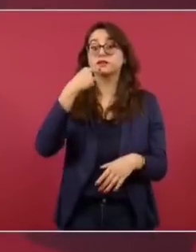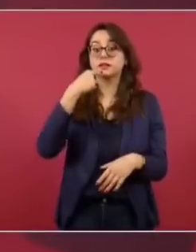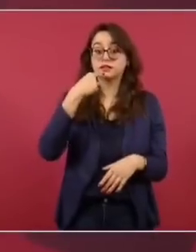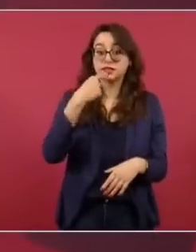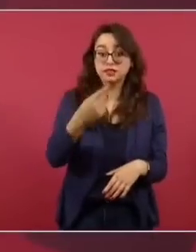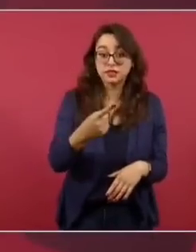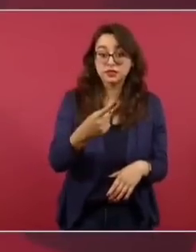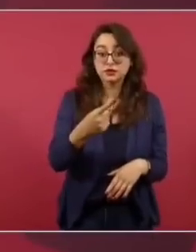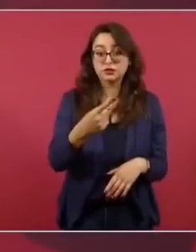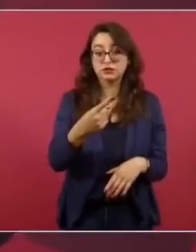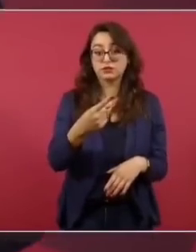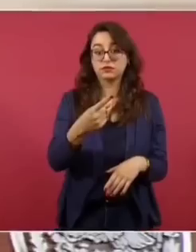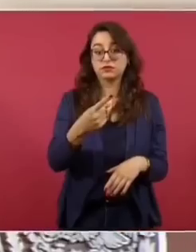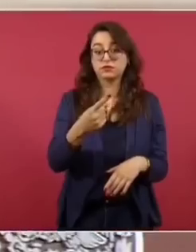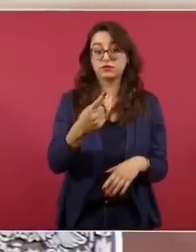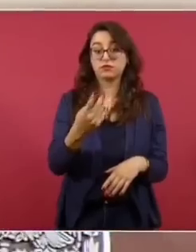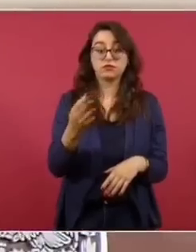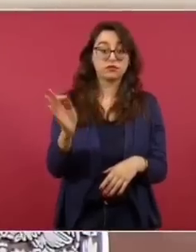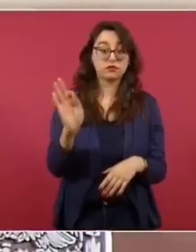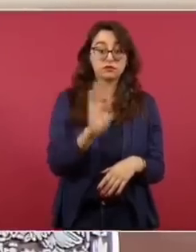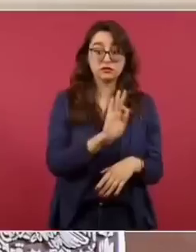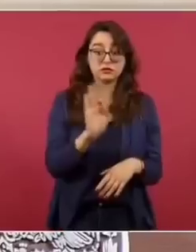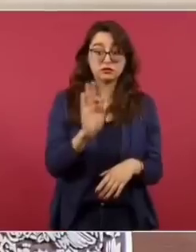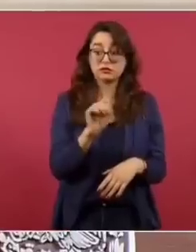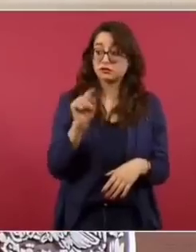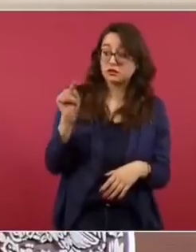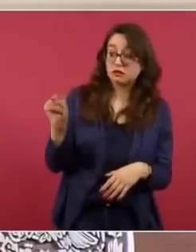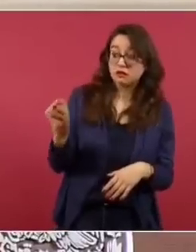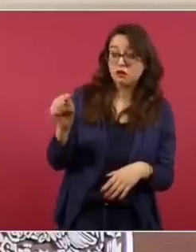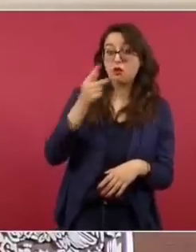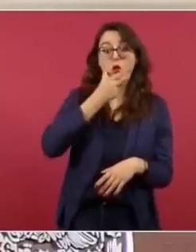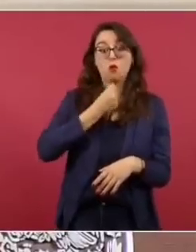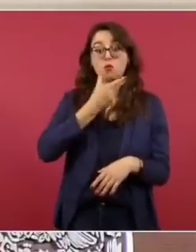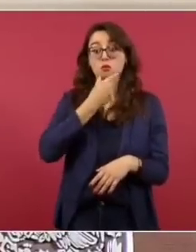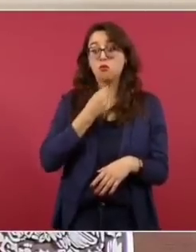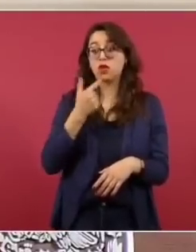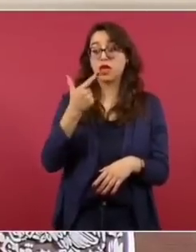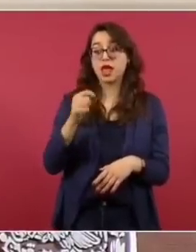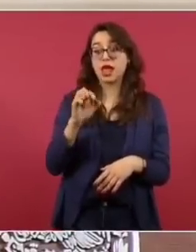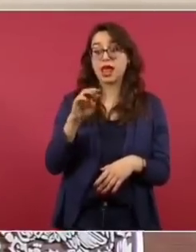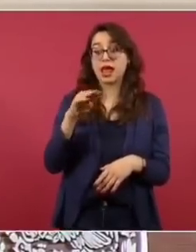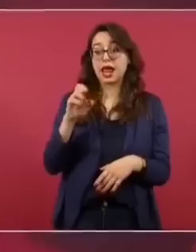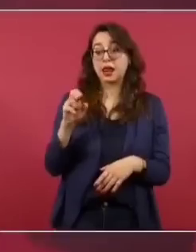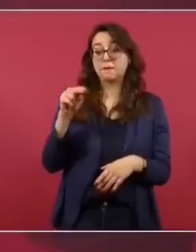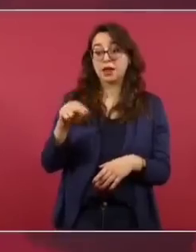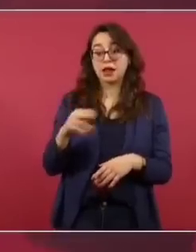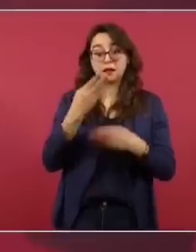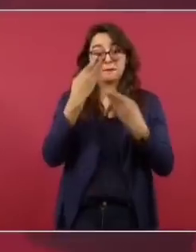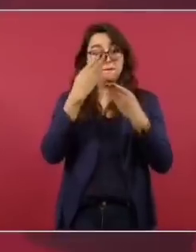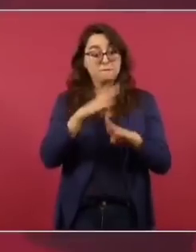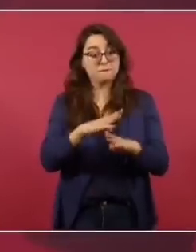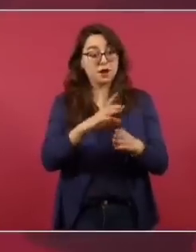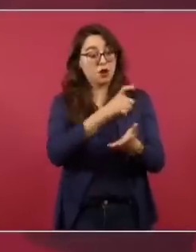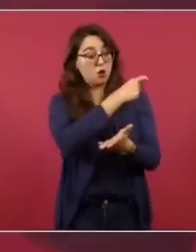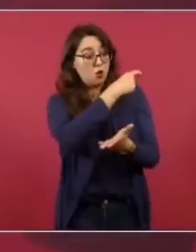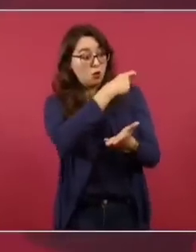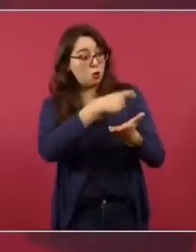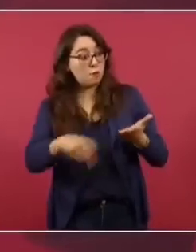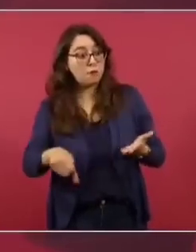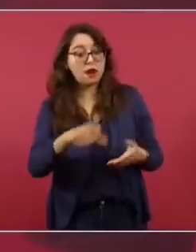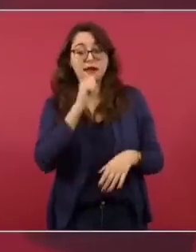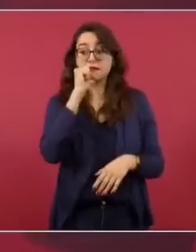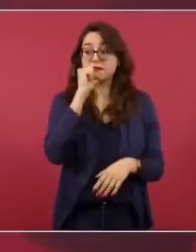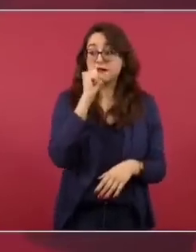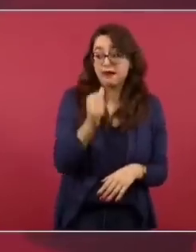compra el banco, porque ya llevan como un año trabajando